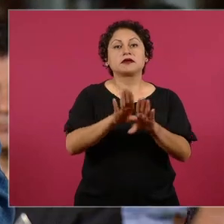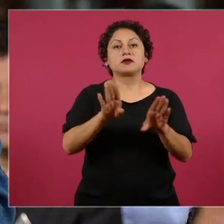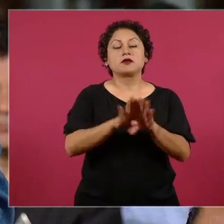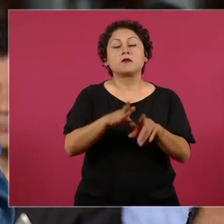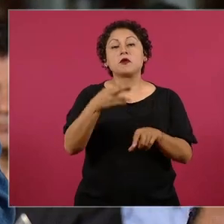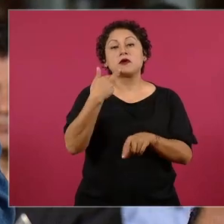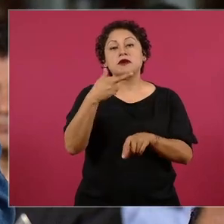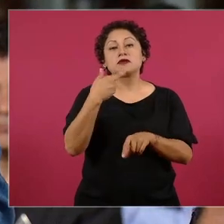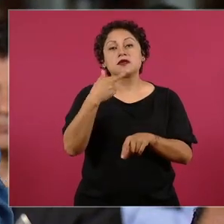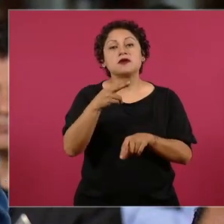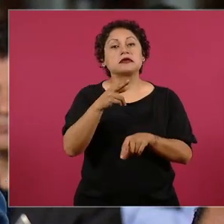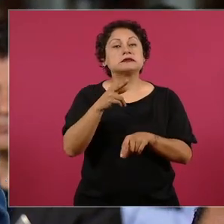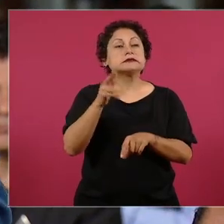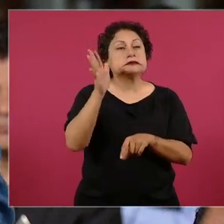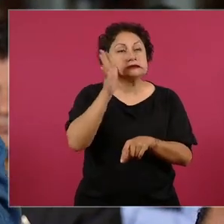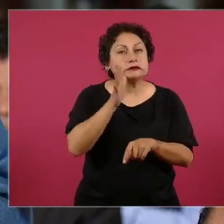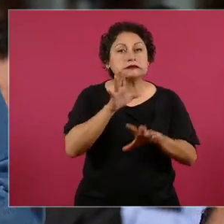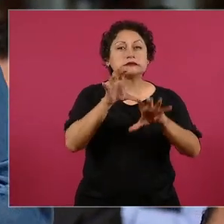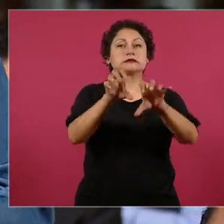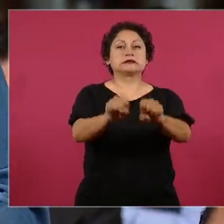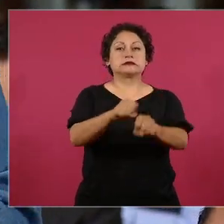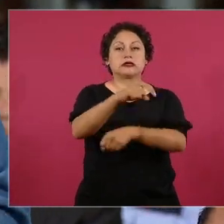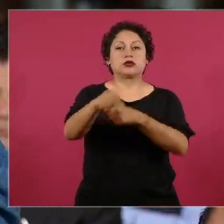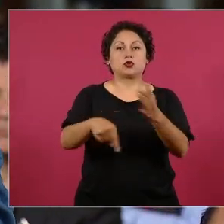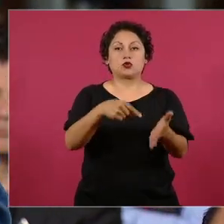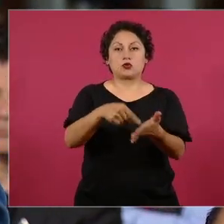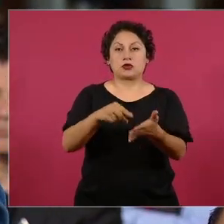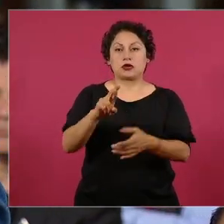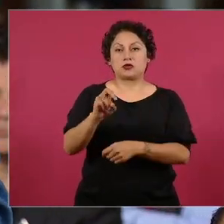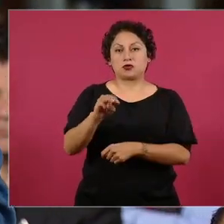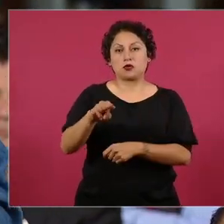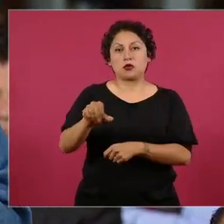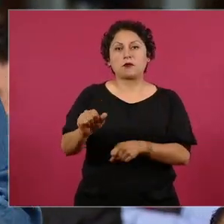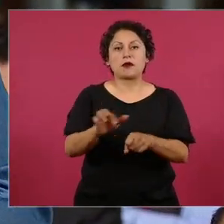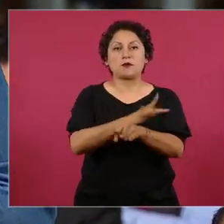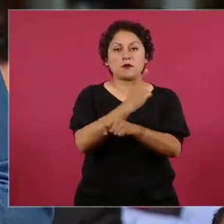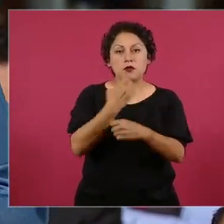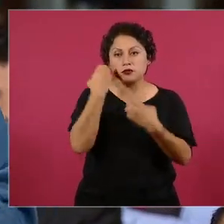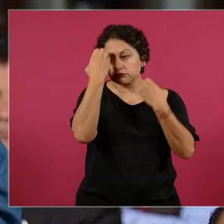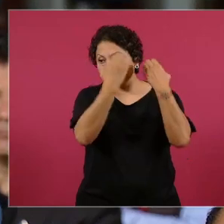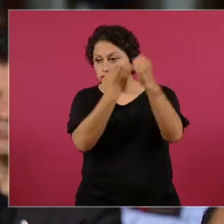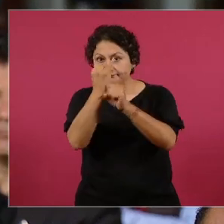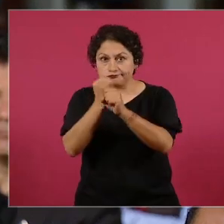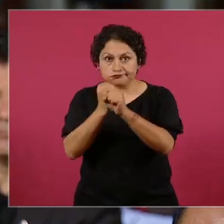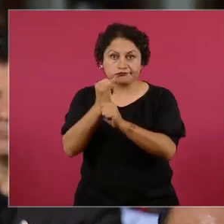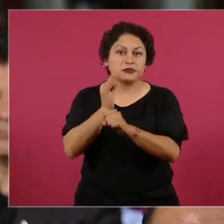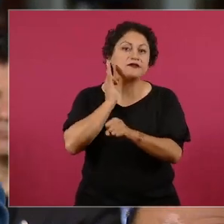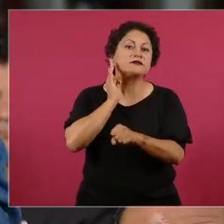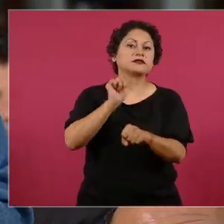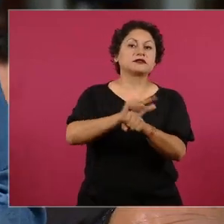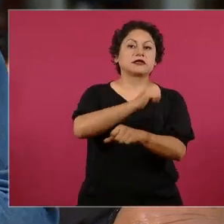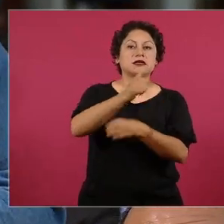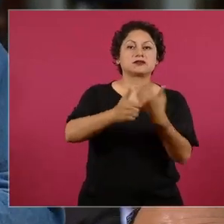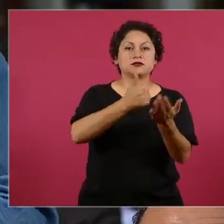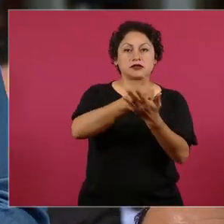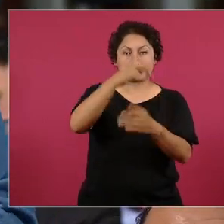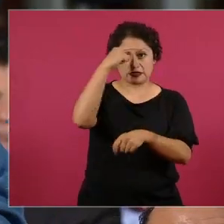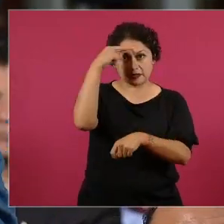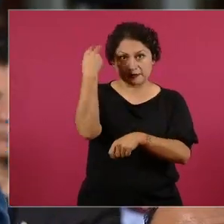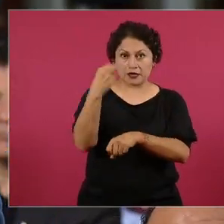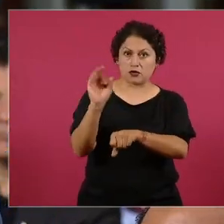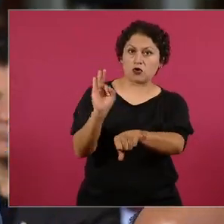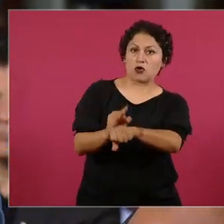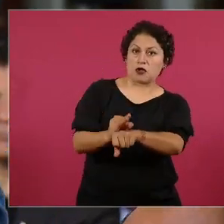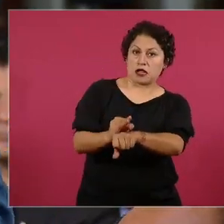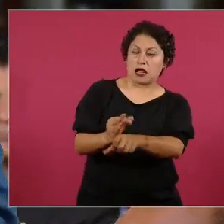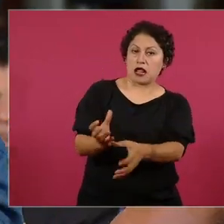de la Roma por corrupción y peculado y la Fiscalía de la Ciudad de México prácticamente le salvó el pellejo. Usted ha